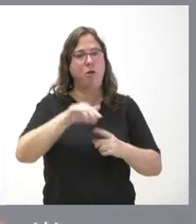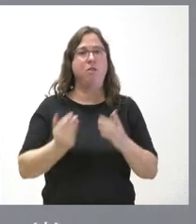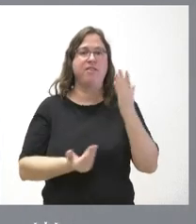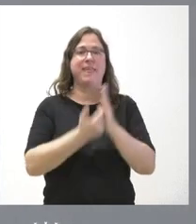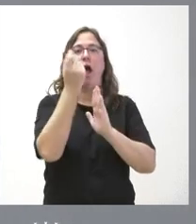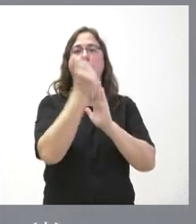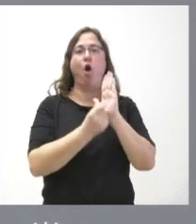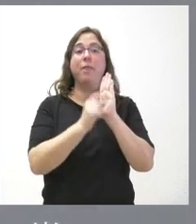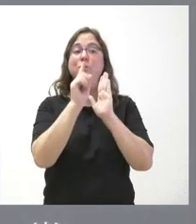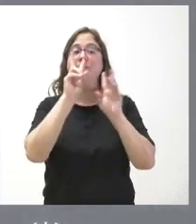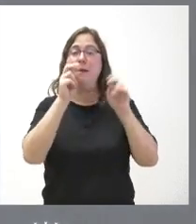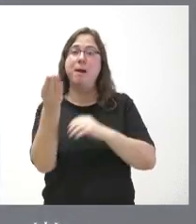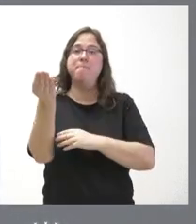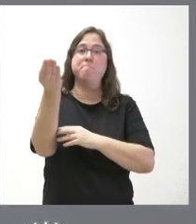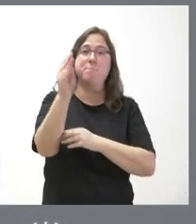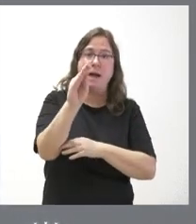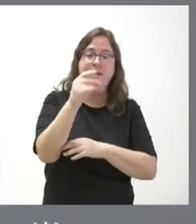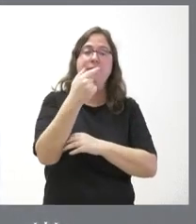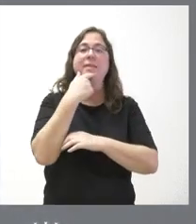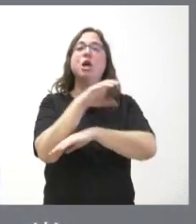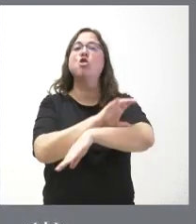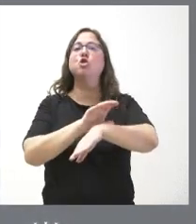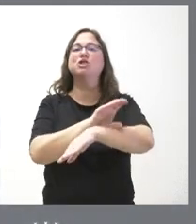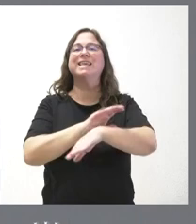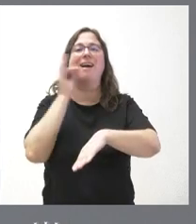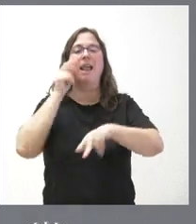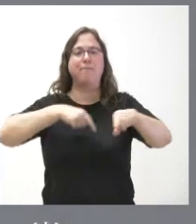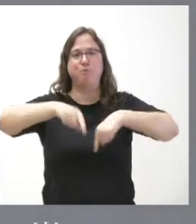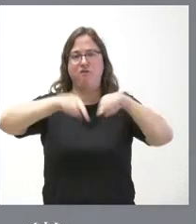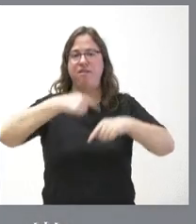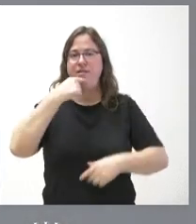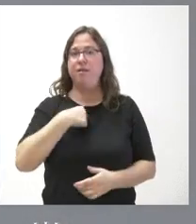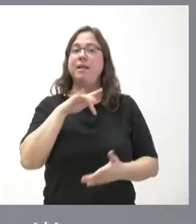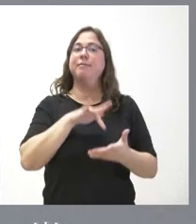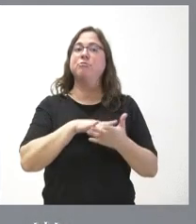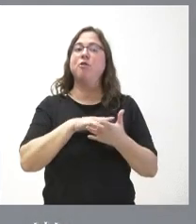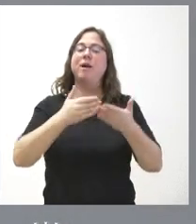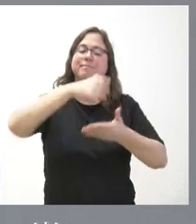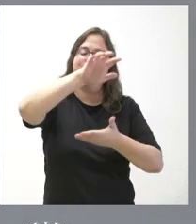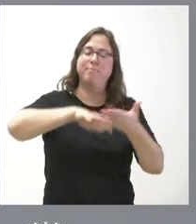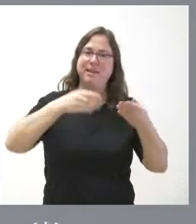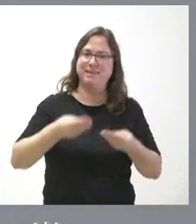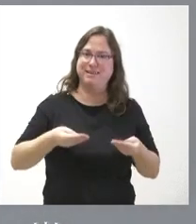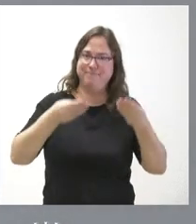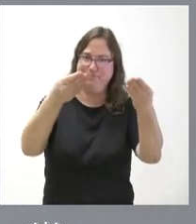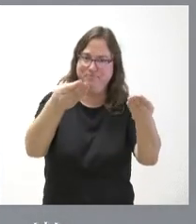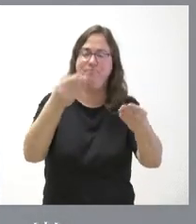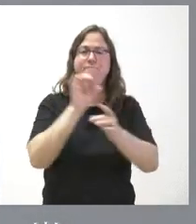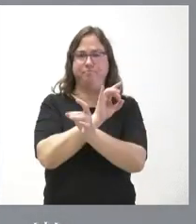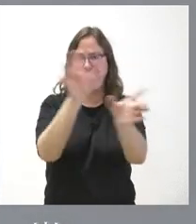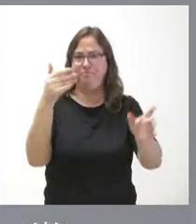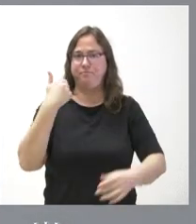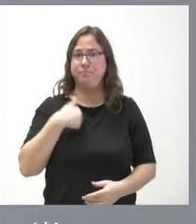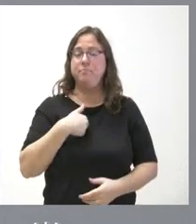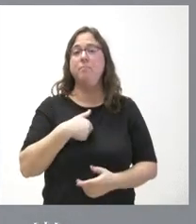adicional que nos informó la consejera de Movilidad y que ha sido objeto de una nota de prensa también que les hemos enviado y que, por su